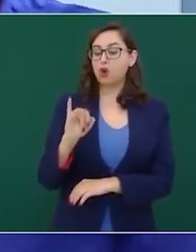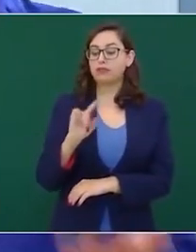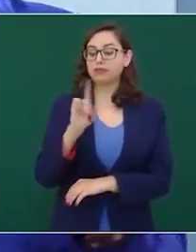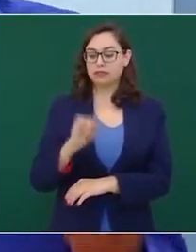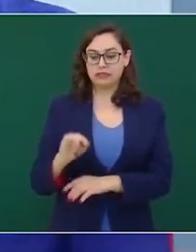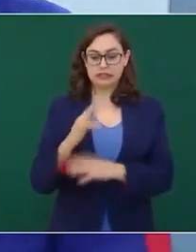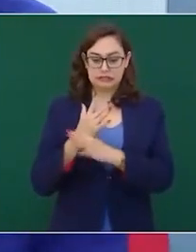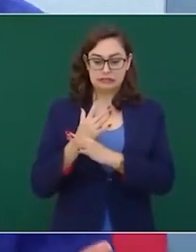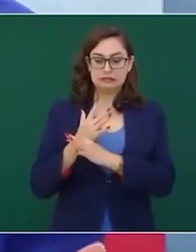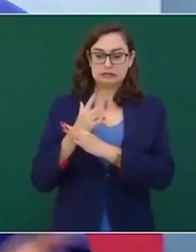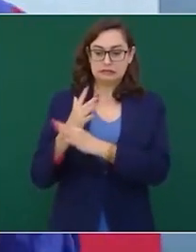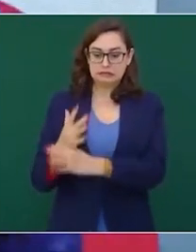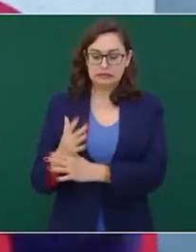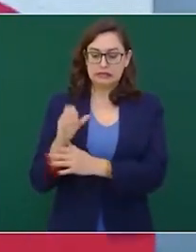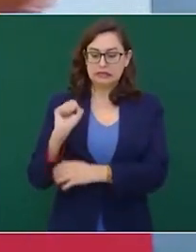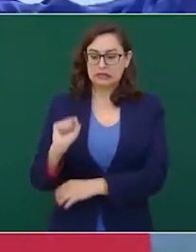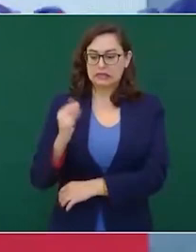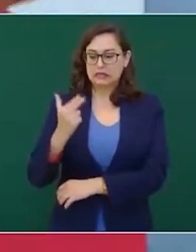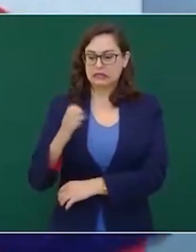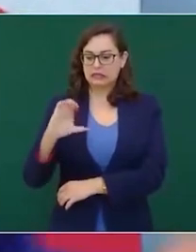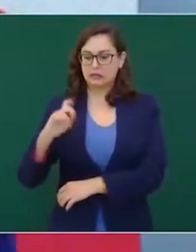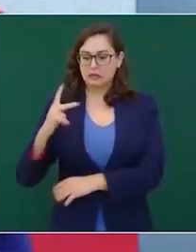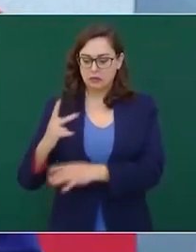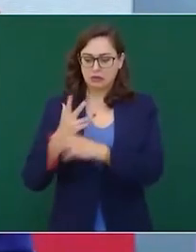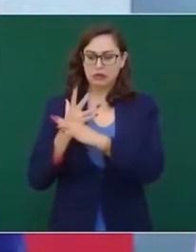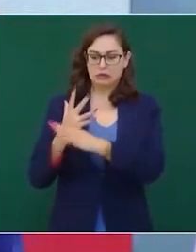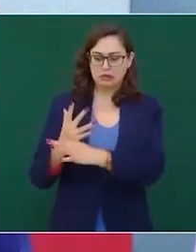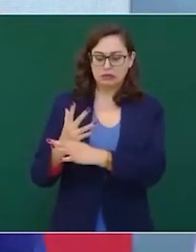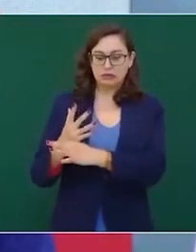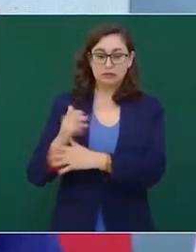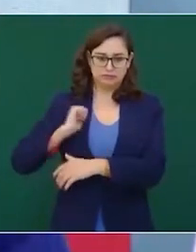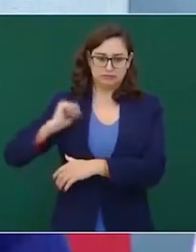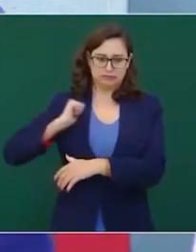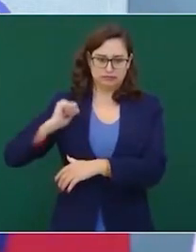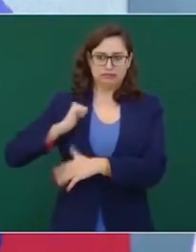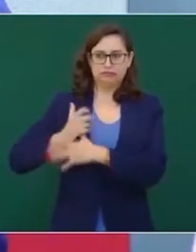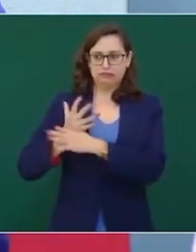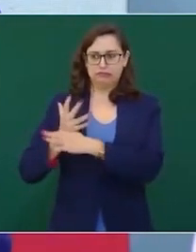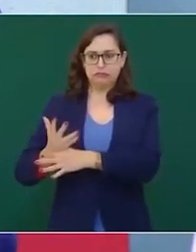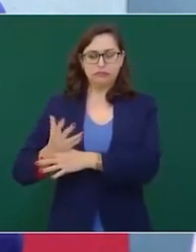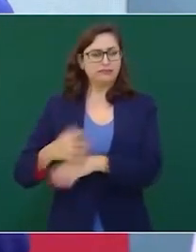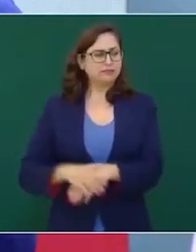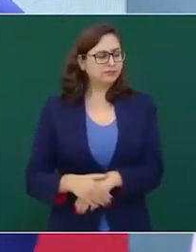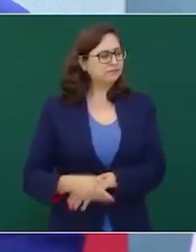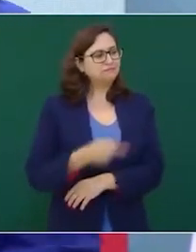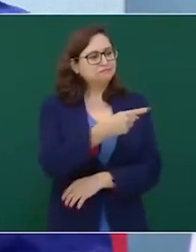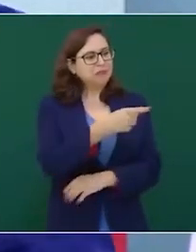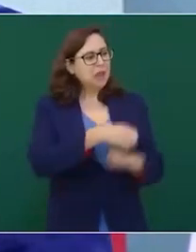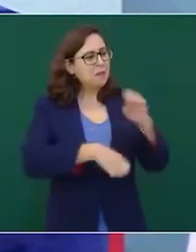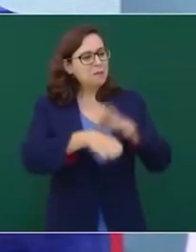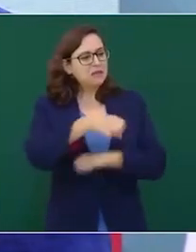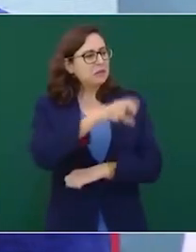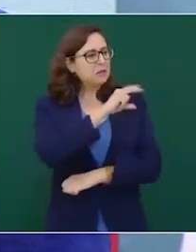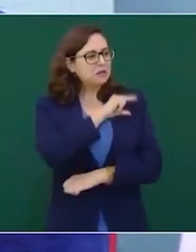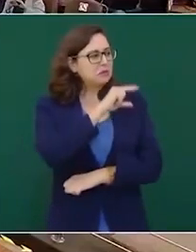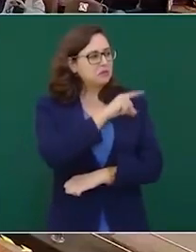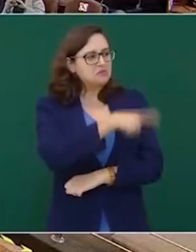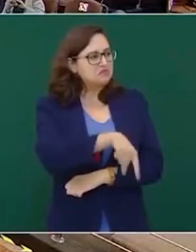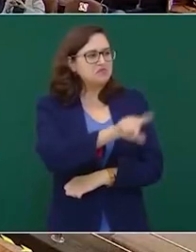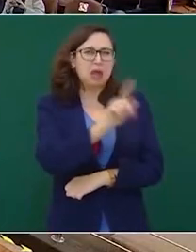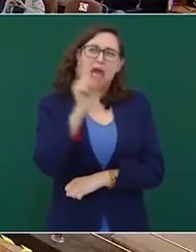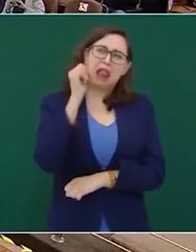ustedes nunca van a ir a electrificar los pueblos.